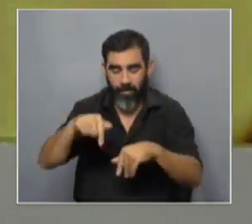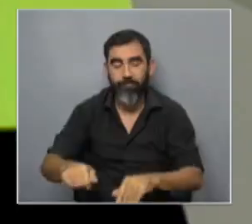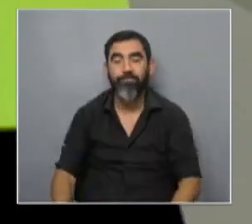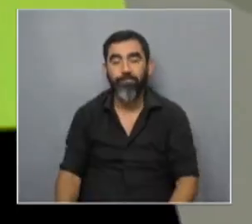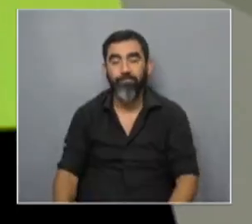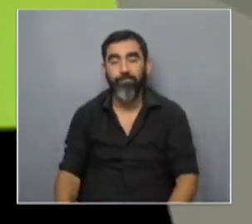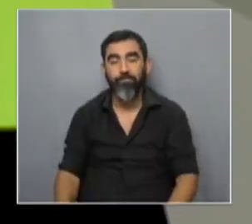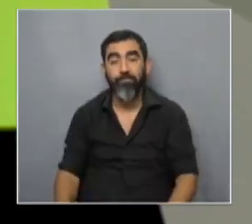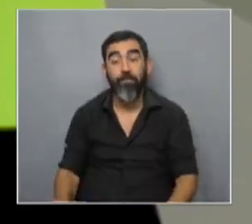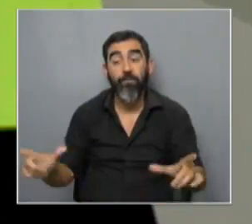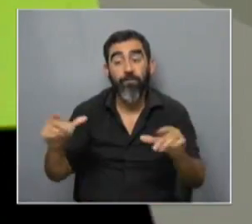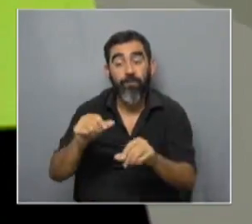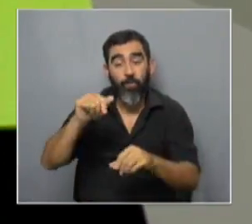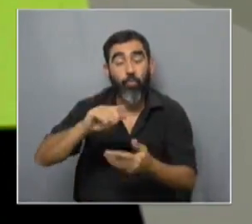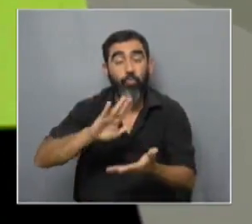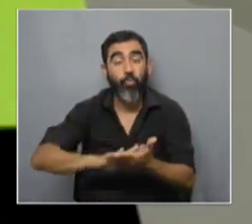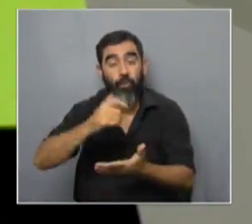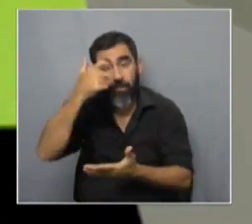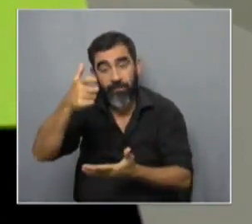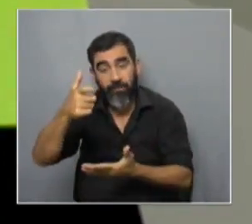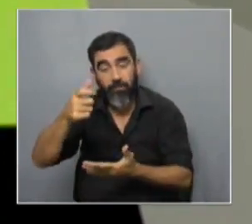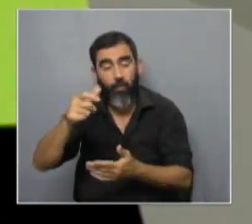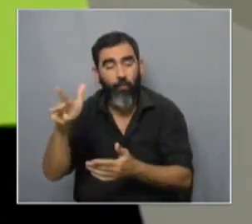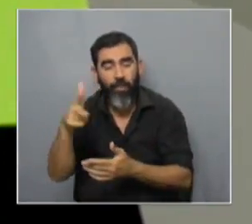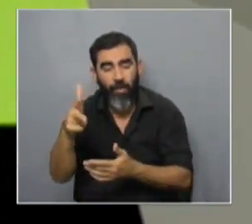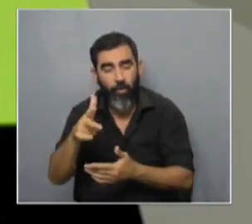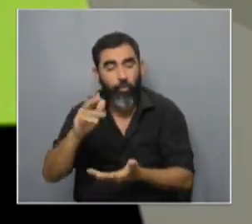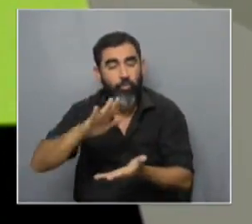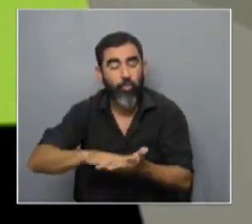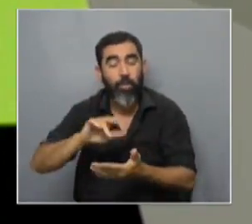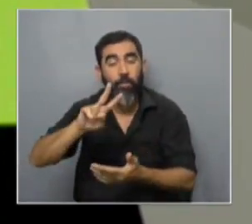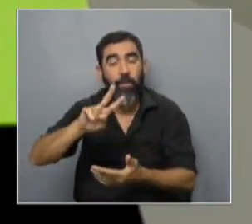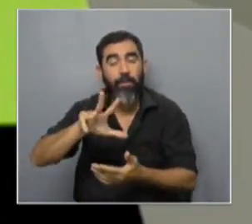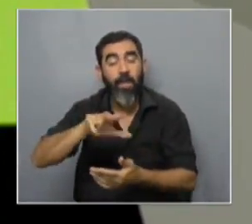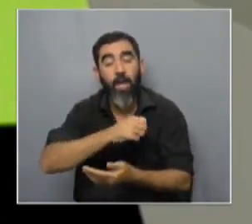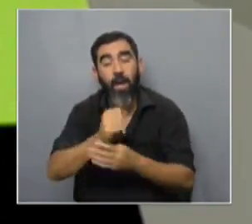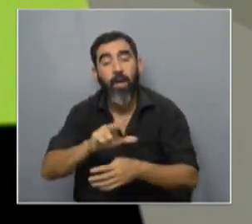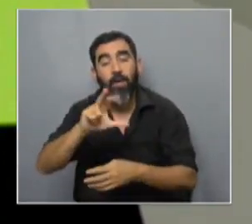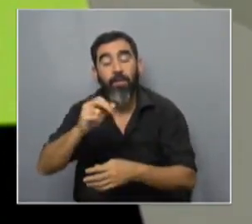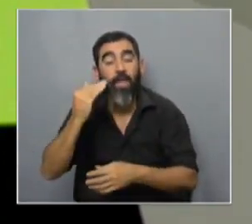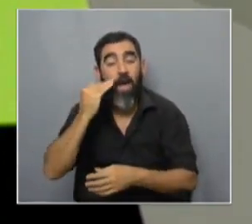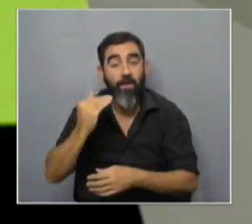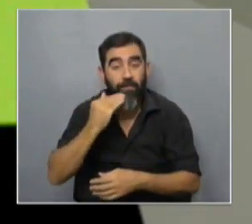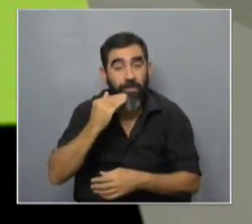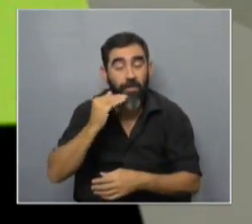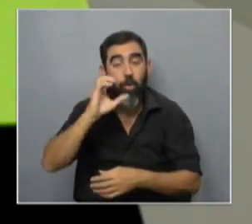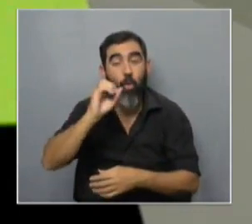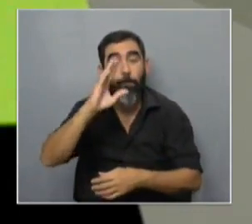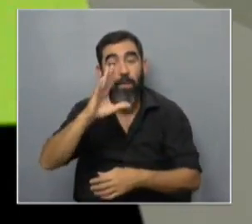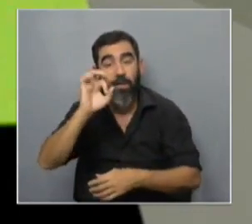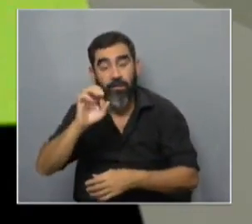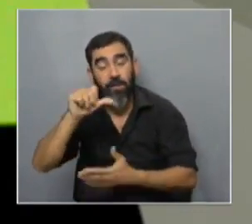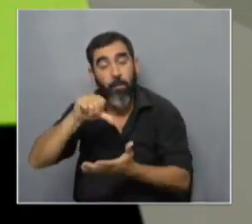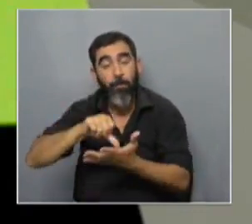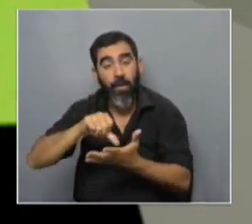claro que sí nos vamos cerramos sobre ciencia con un pequeño tape del 23 al 30 de abril la OPS junto a